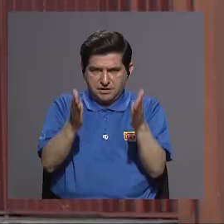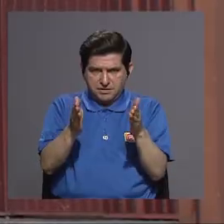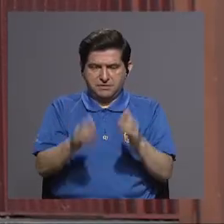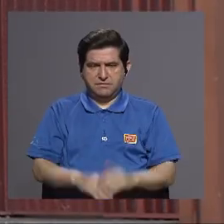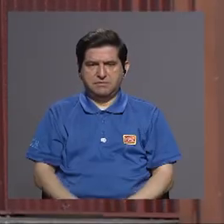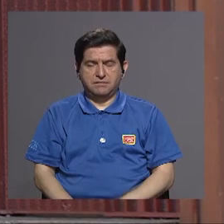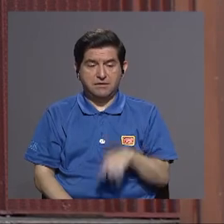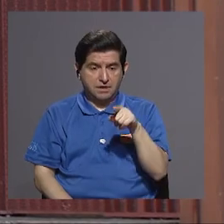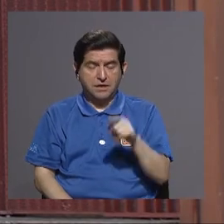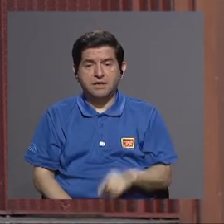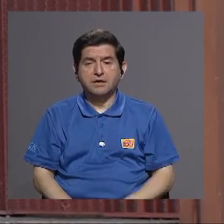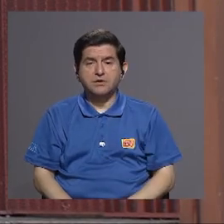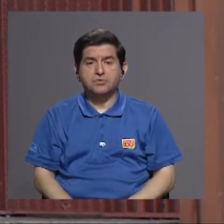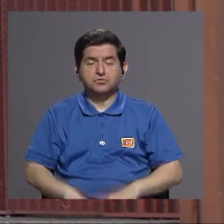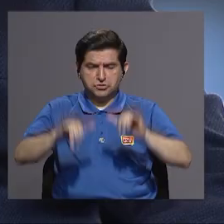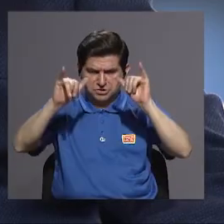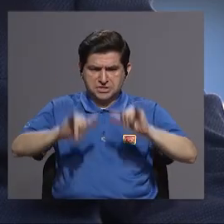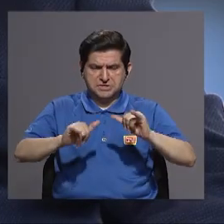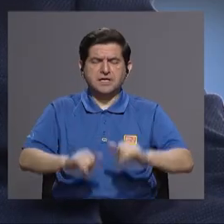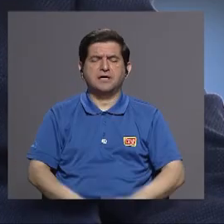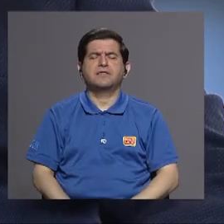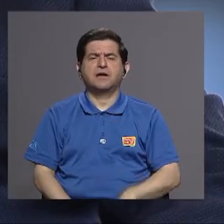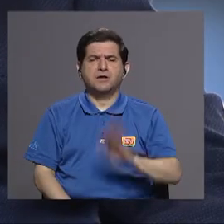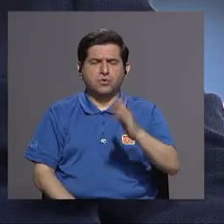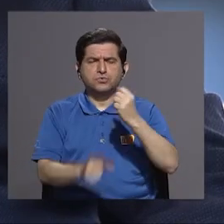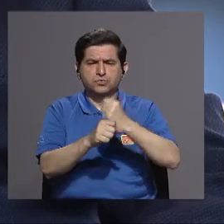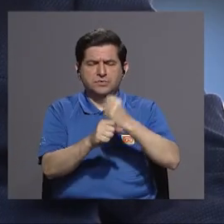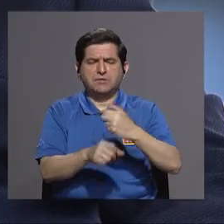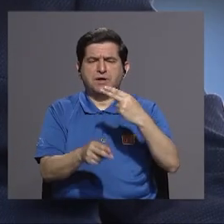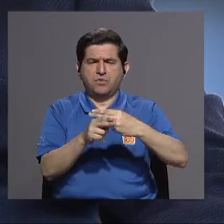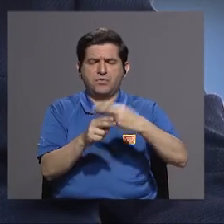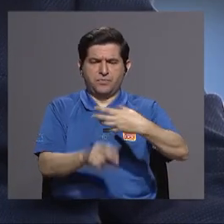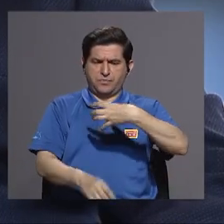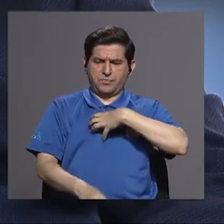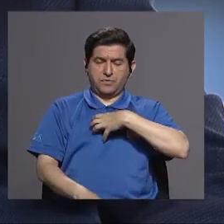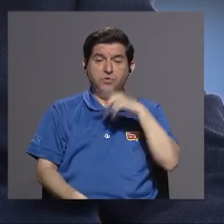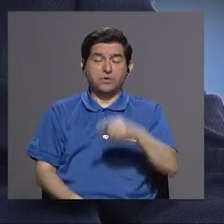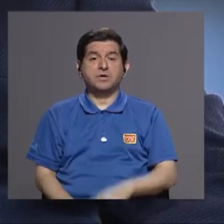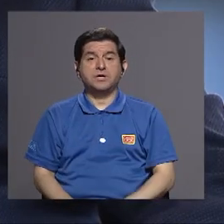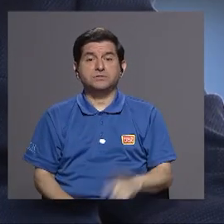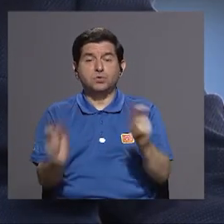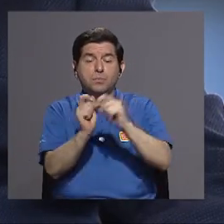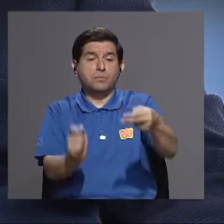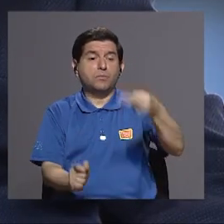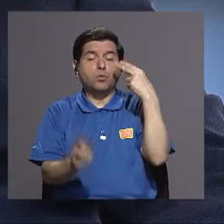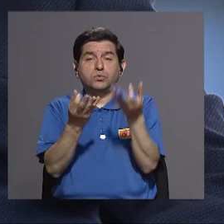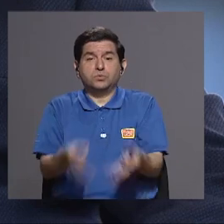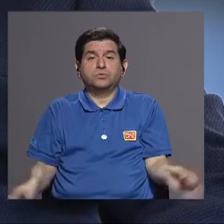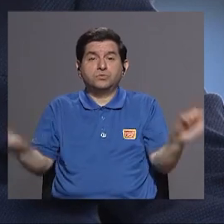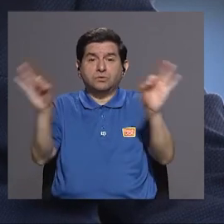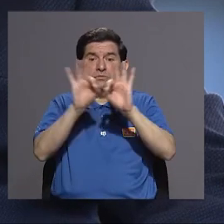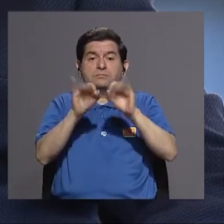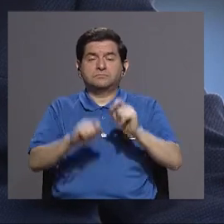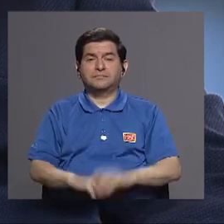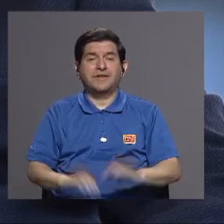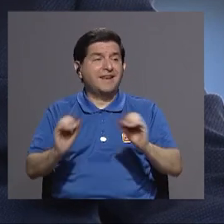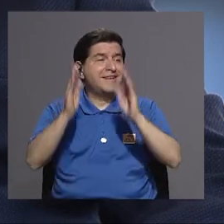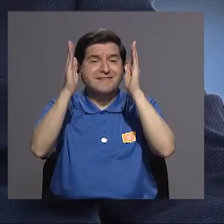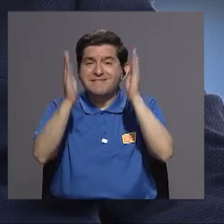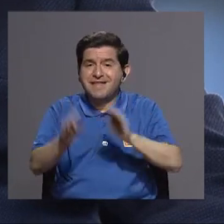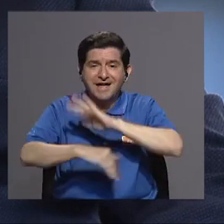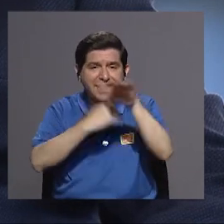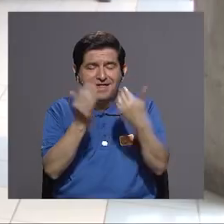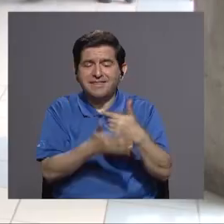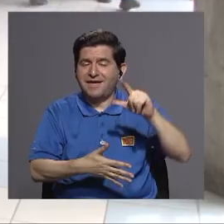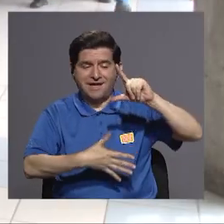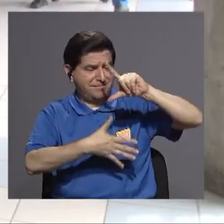con puestos estables en propiedad y esto es un hito ahora esto hay que rescatarlo muy bien porque nadie en toda